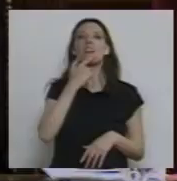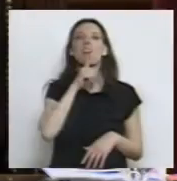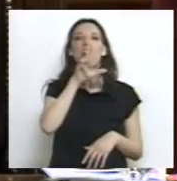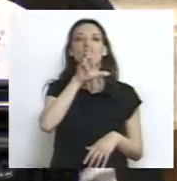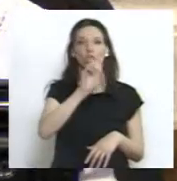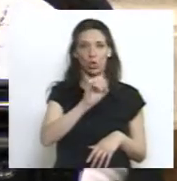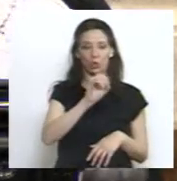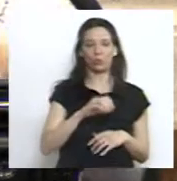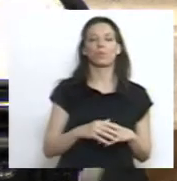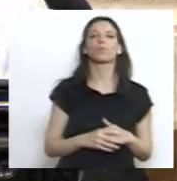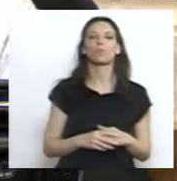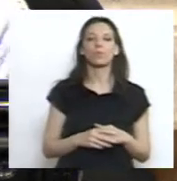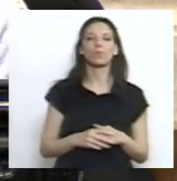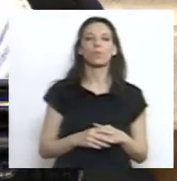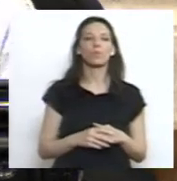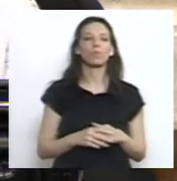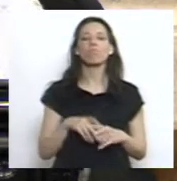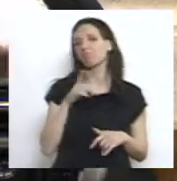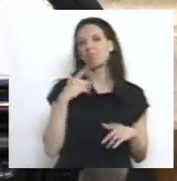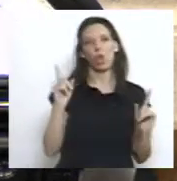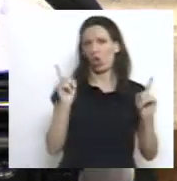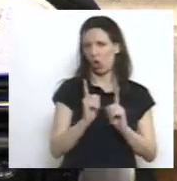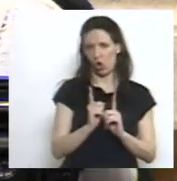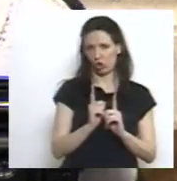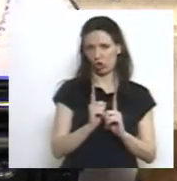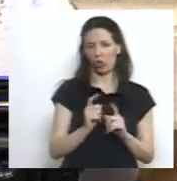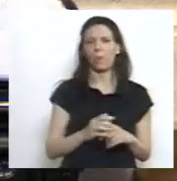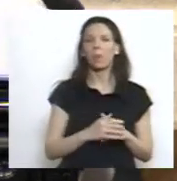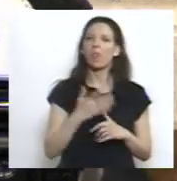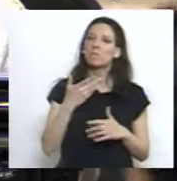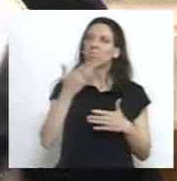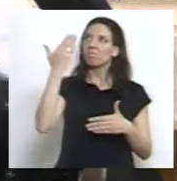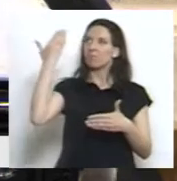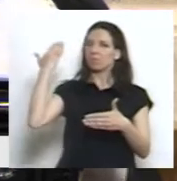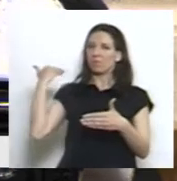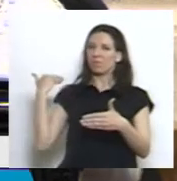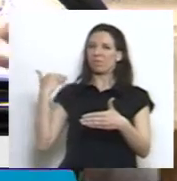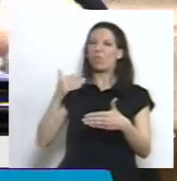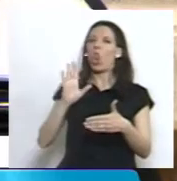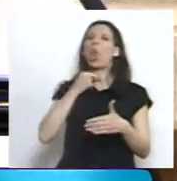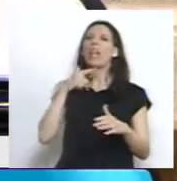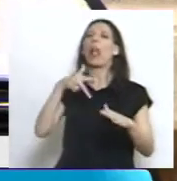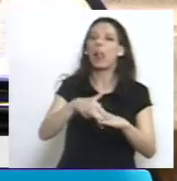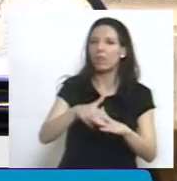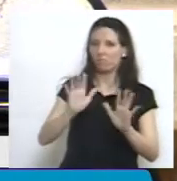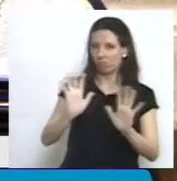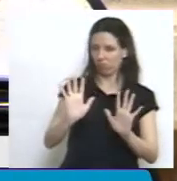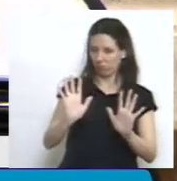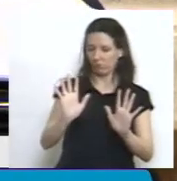Sí, señora Presidenta, brevemente porque hace rato no quise interrumpir,